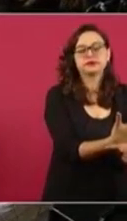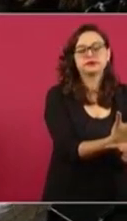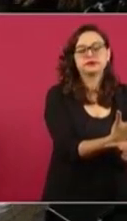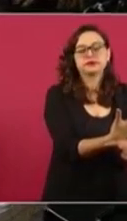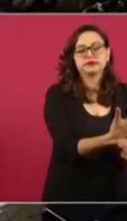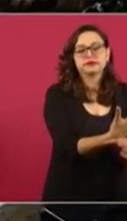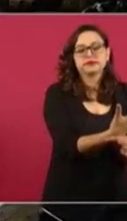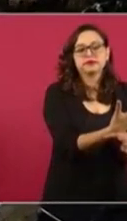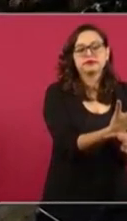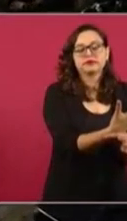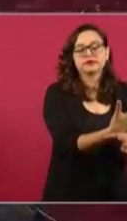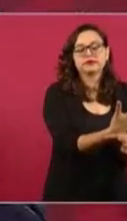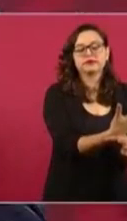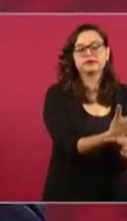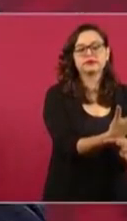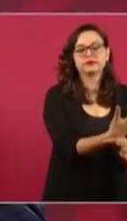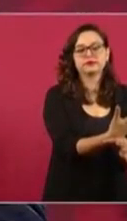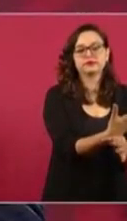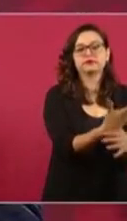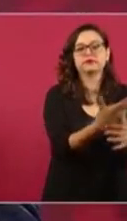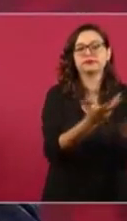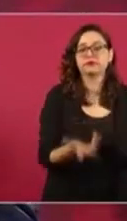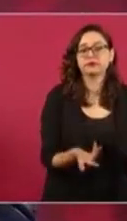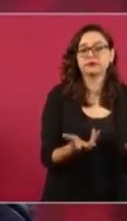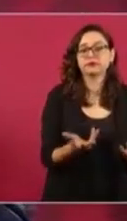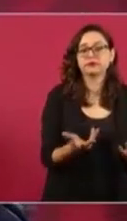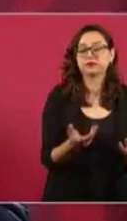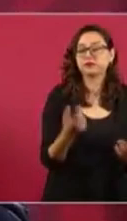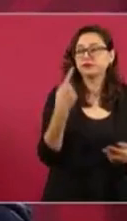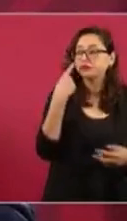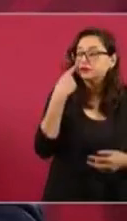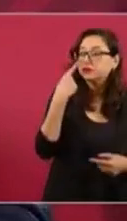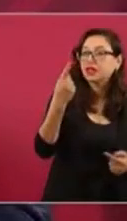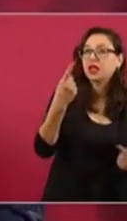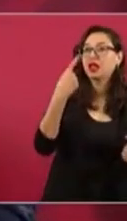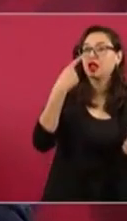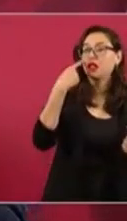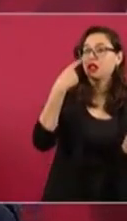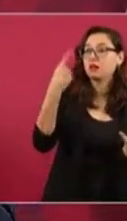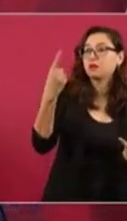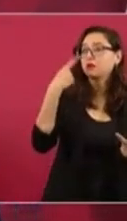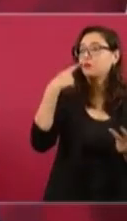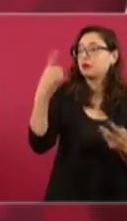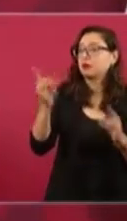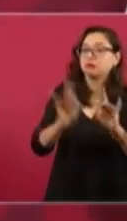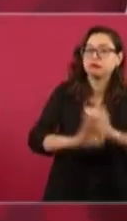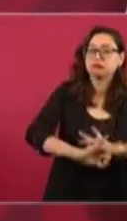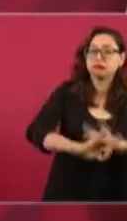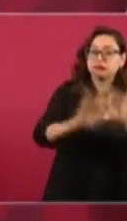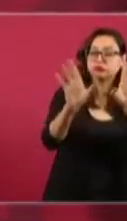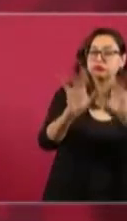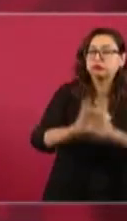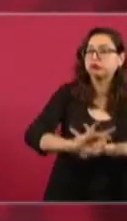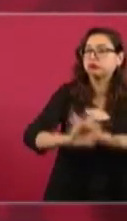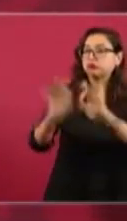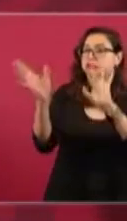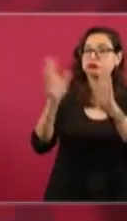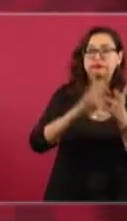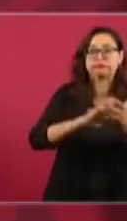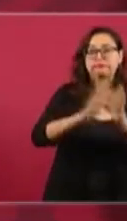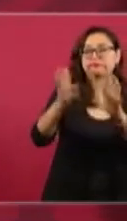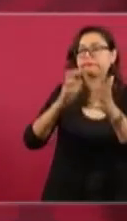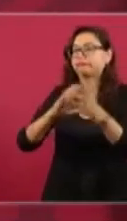presentado estos disturbios y con muchos